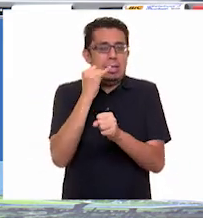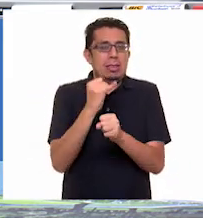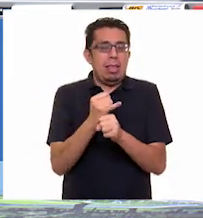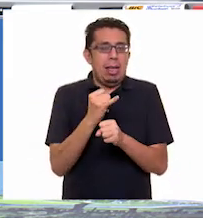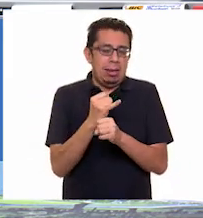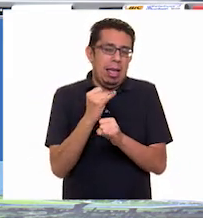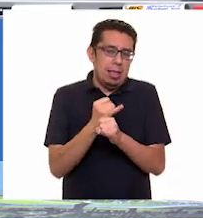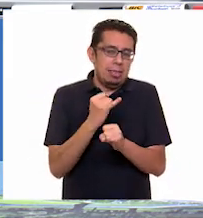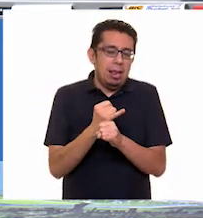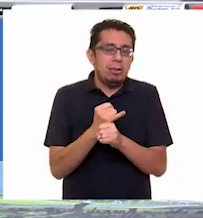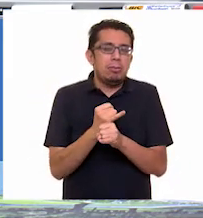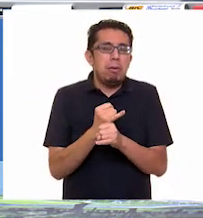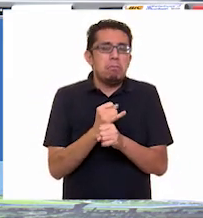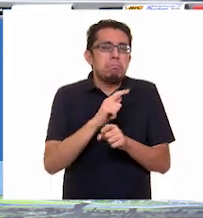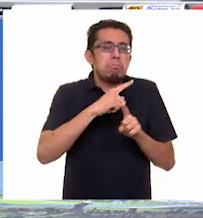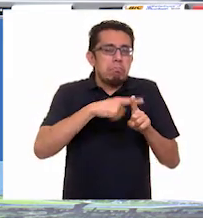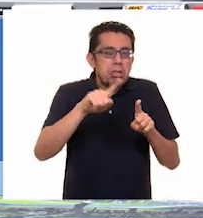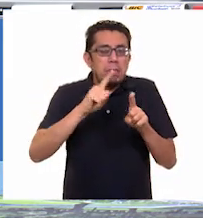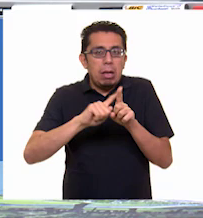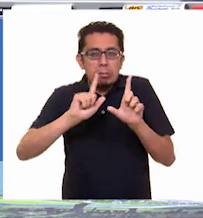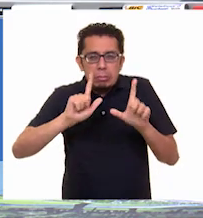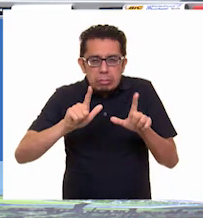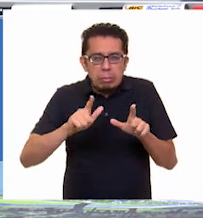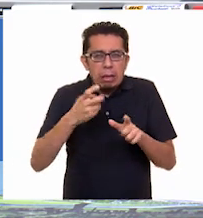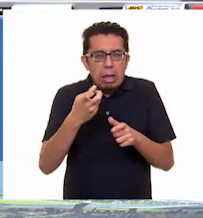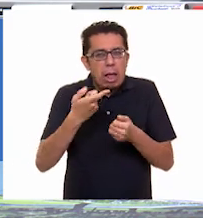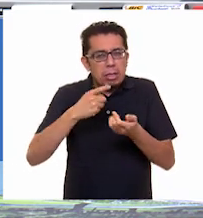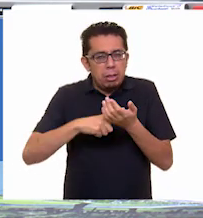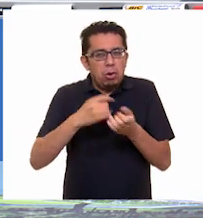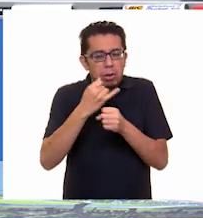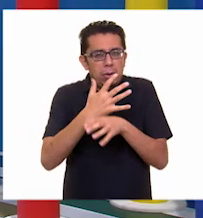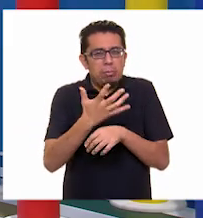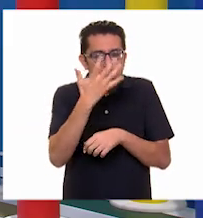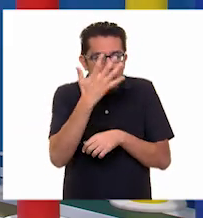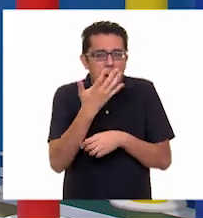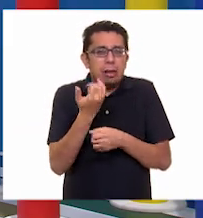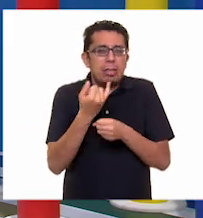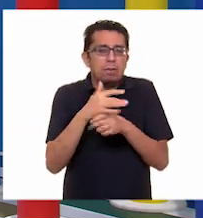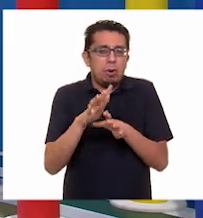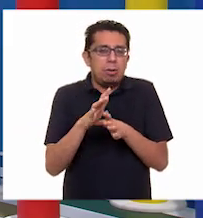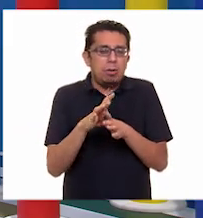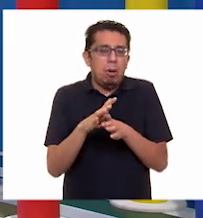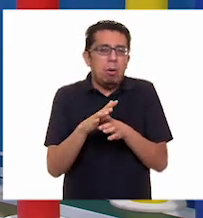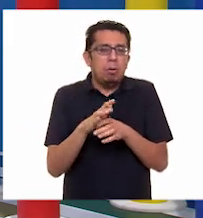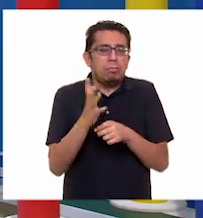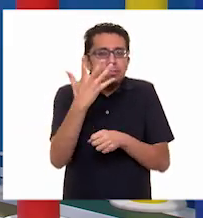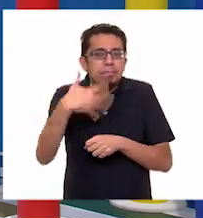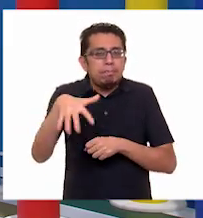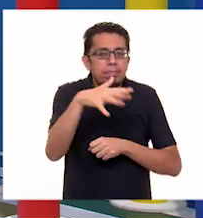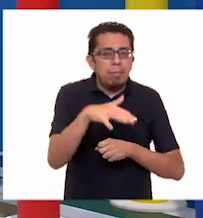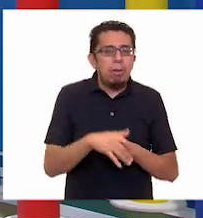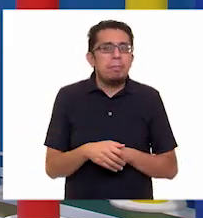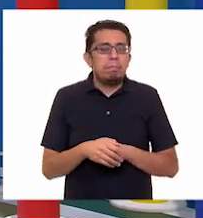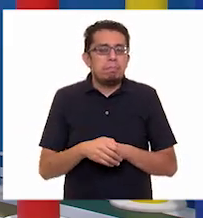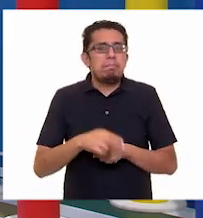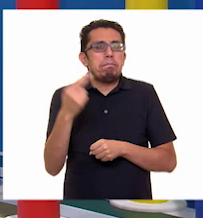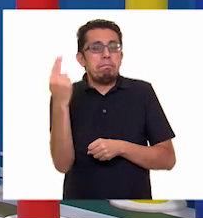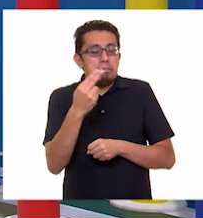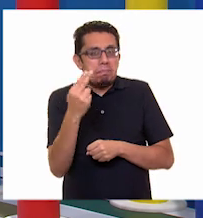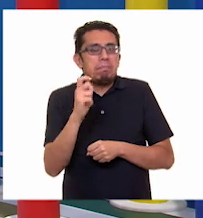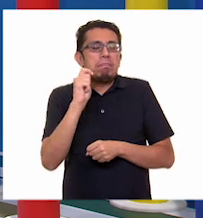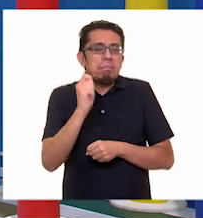buscar en algunas páginas serias información al respecto. Es una gran idea, Ale. Para ello requerimos de un equipo